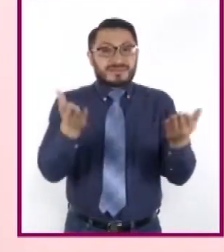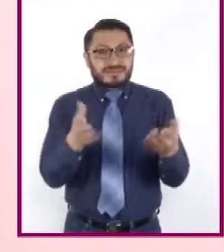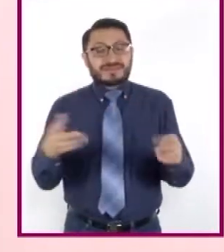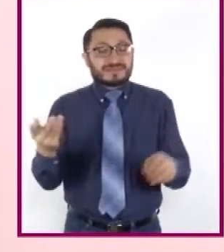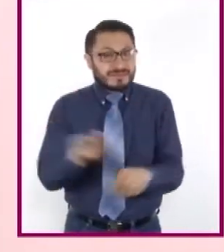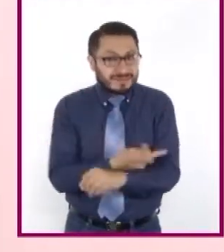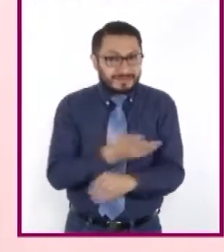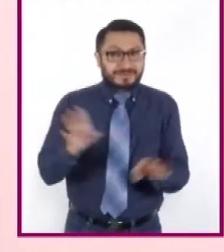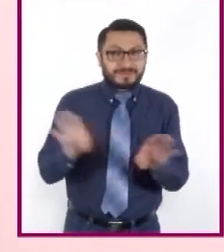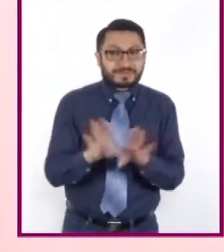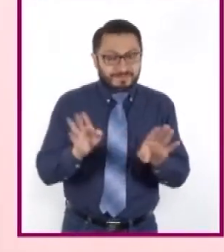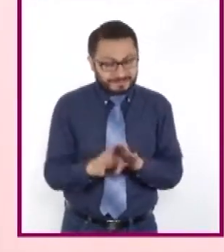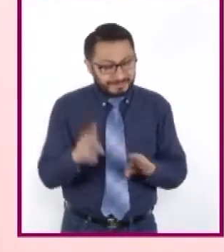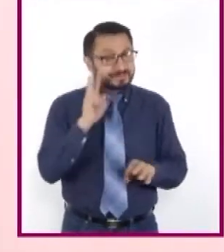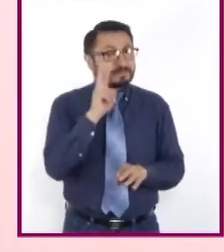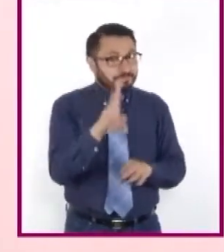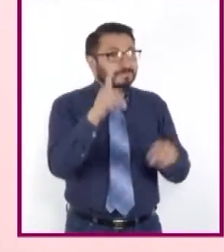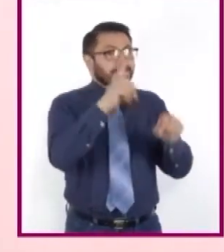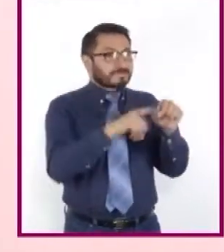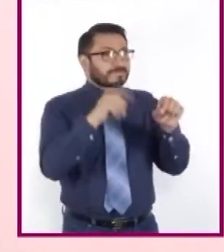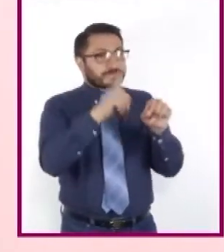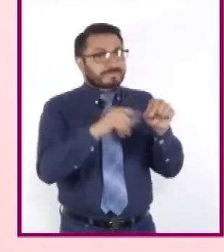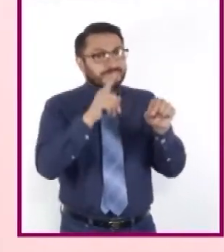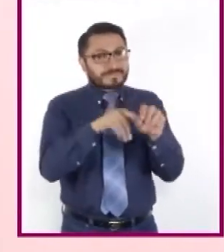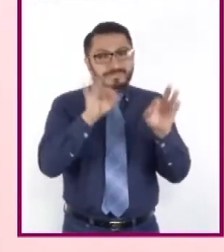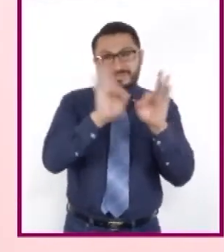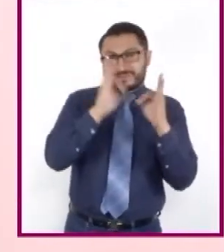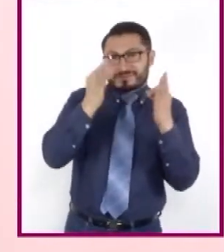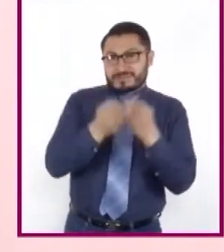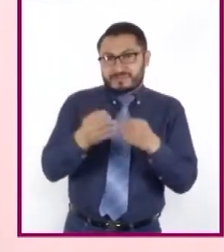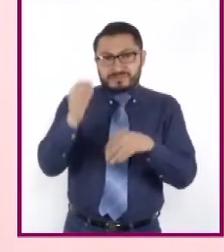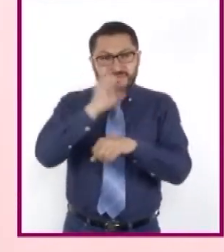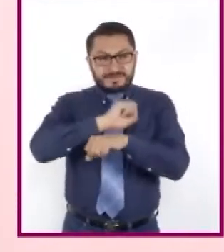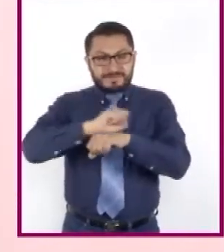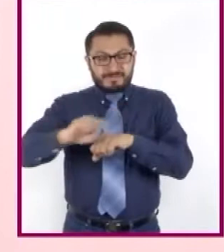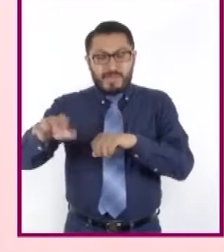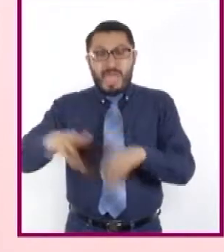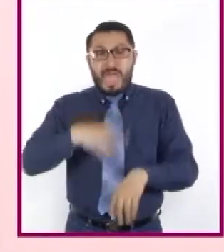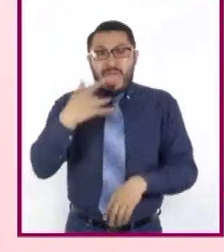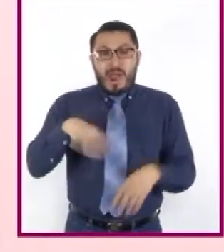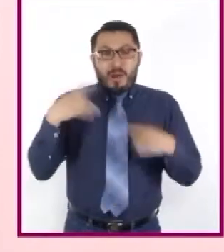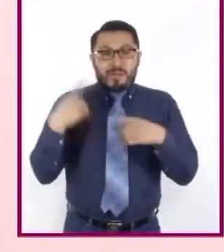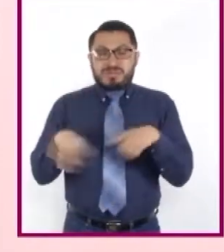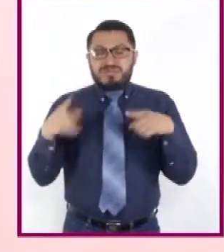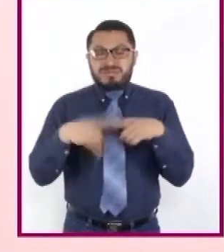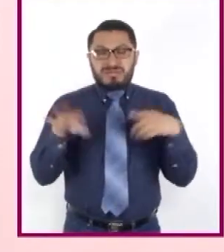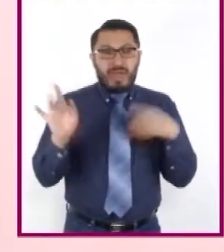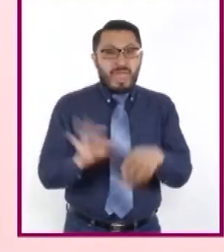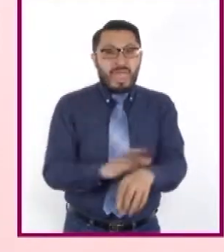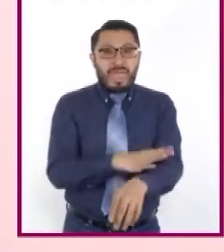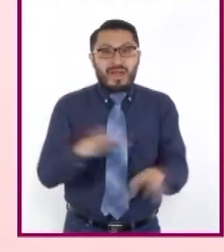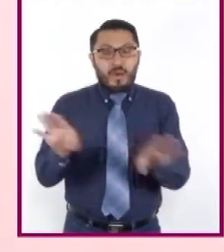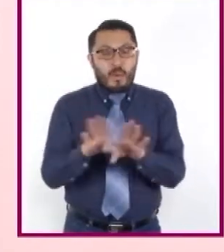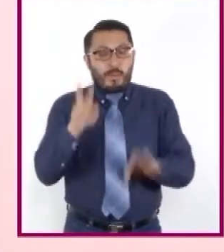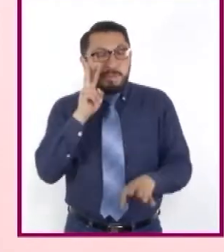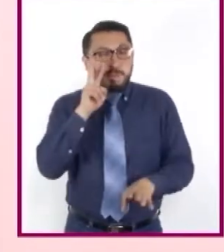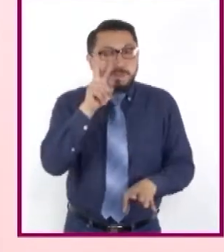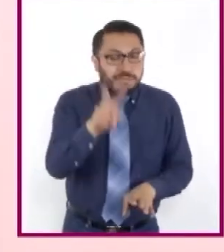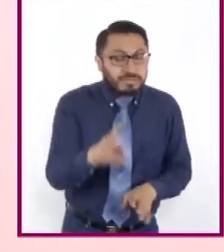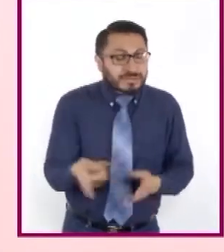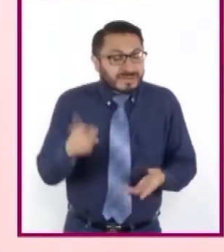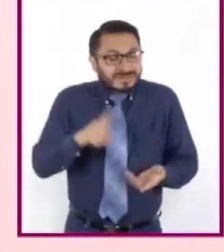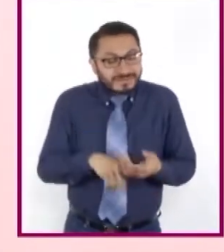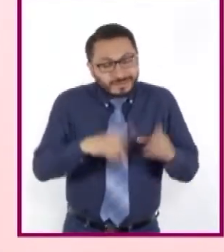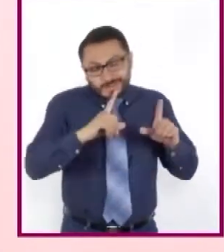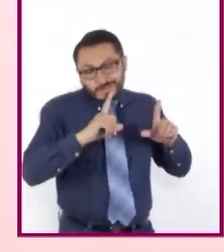que no solo el color, formas y texturas les produce sensaciones al percibir estos elementos en una